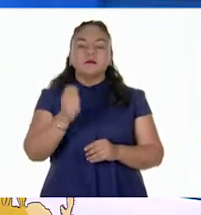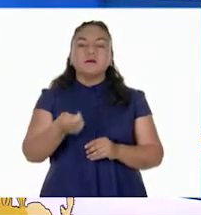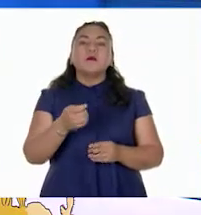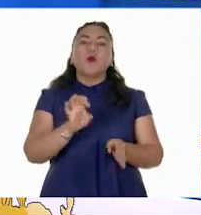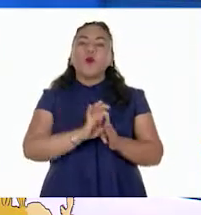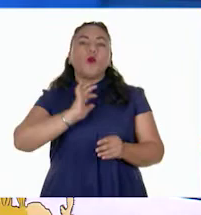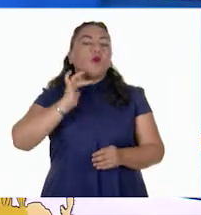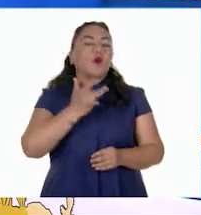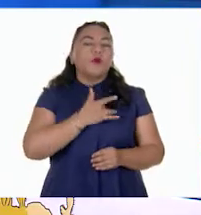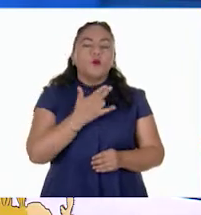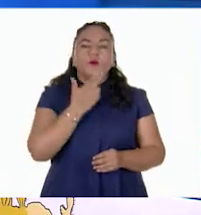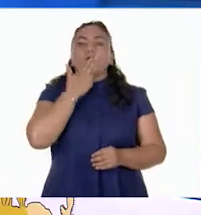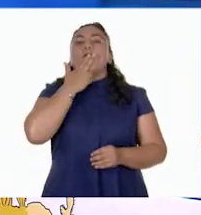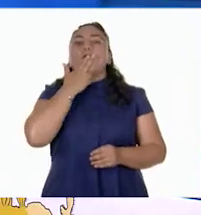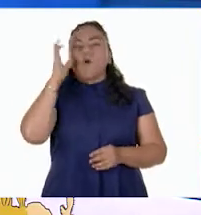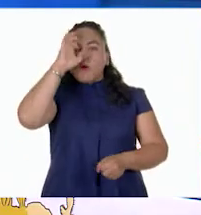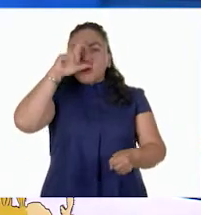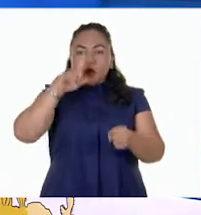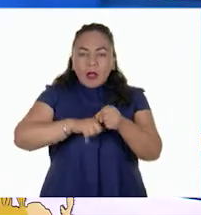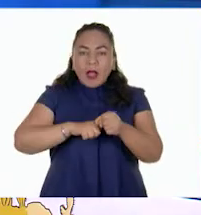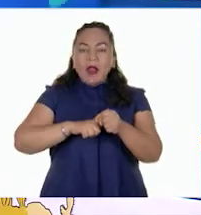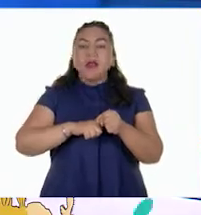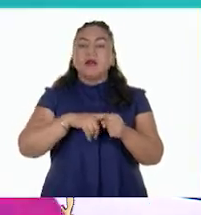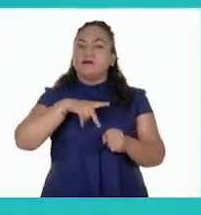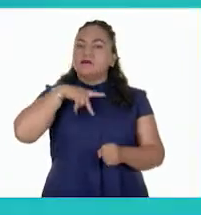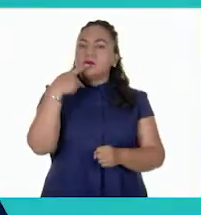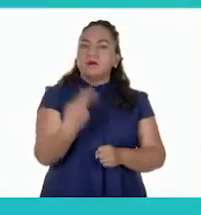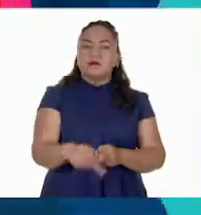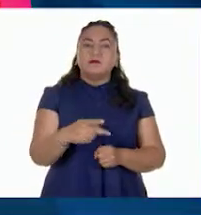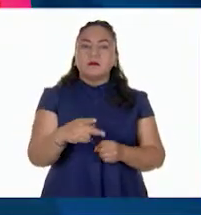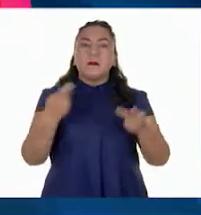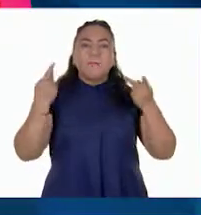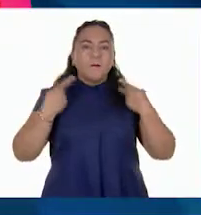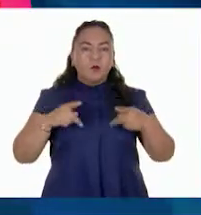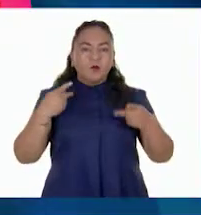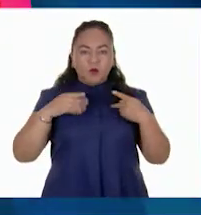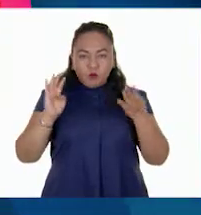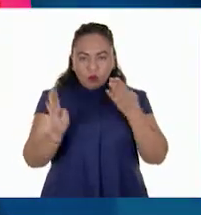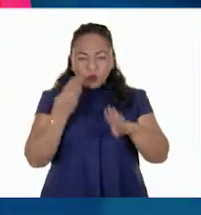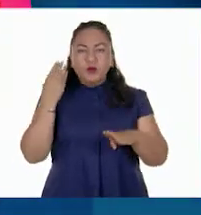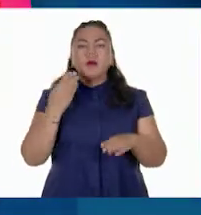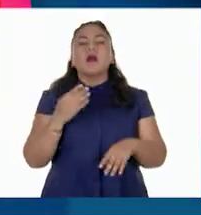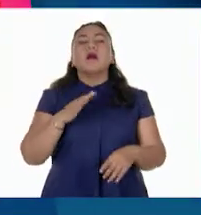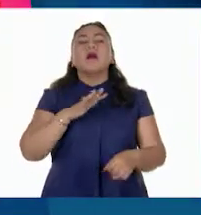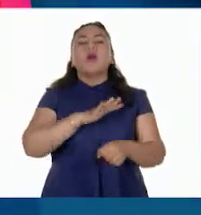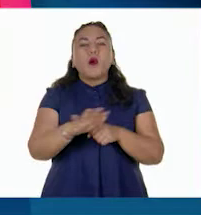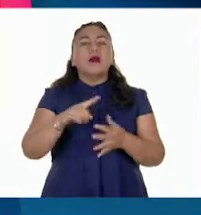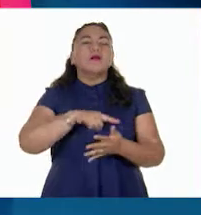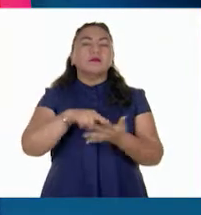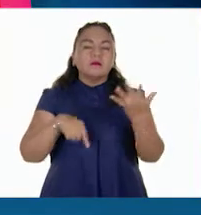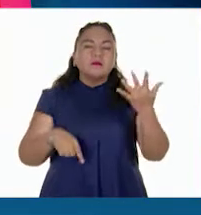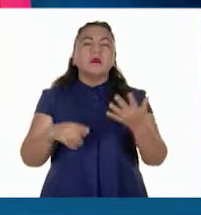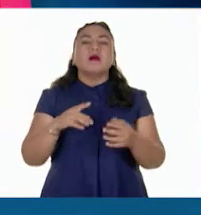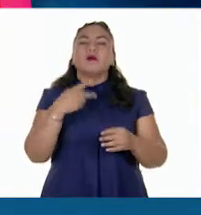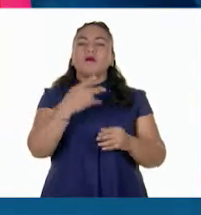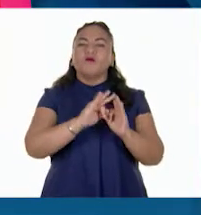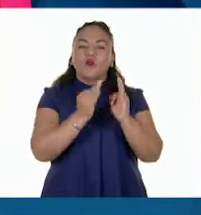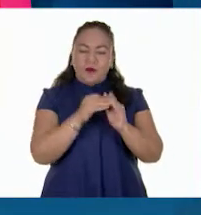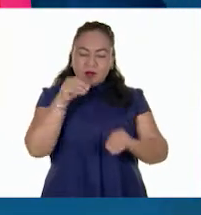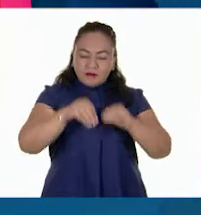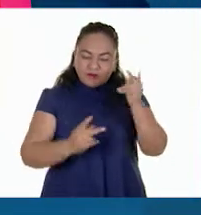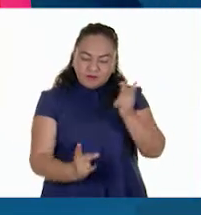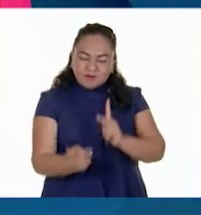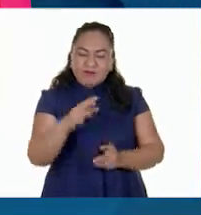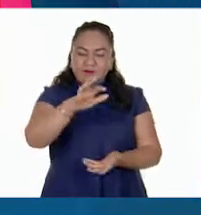patrimonio cultural y material de la humanidad e incluye, entre otras cosas, las formas de cultivo,